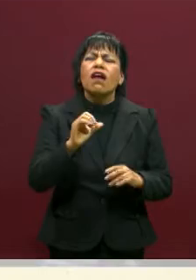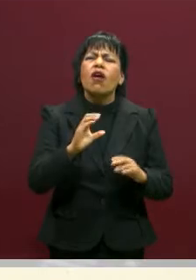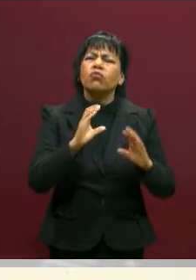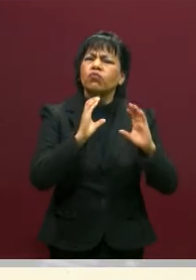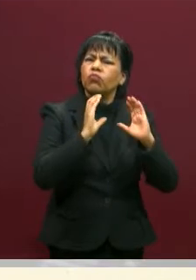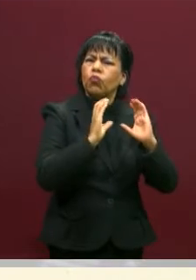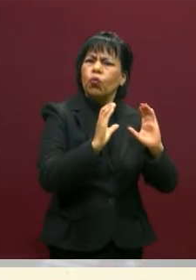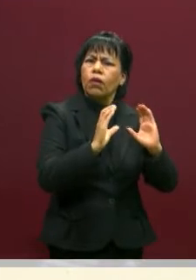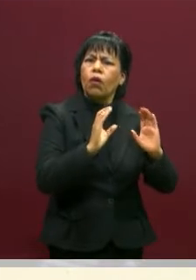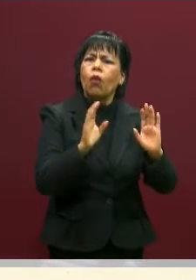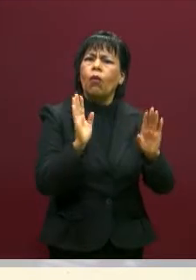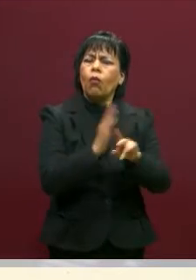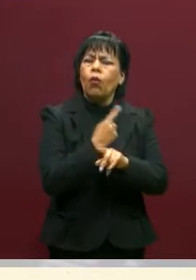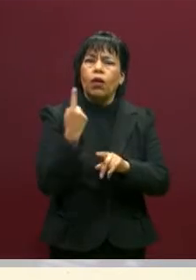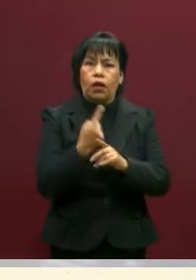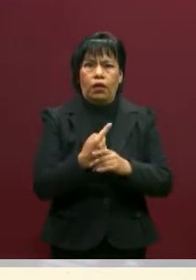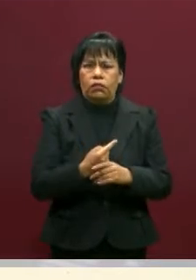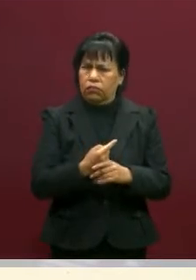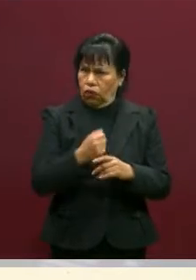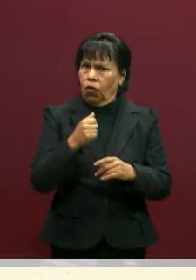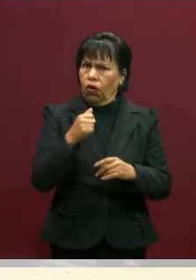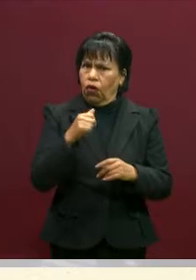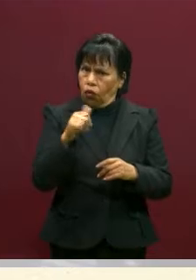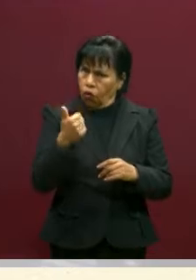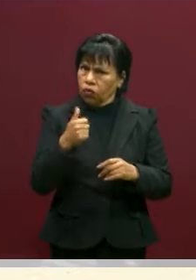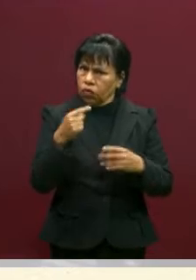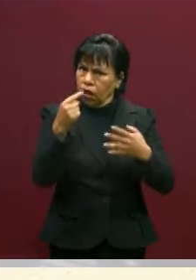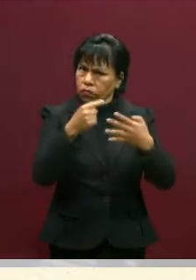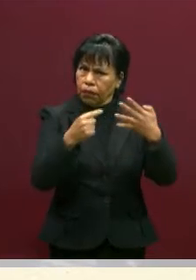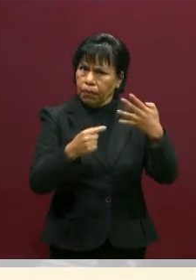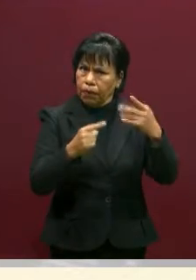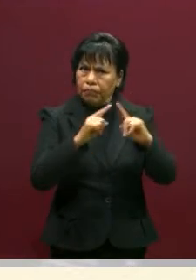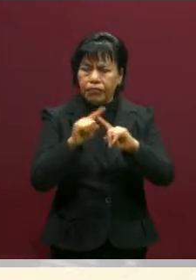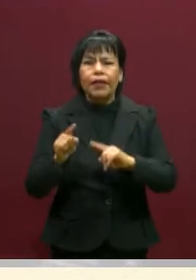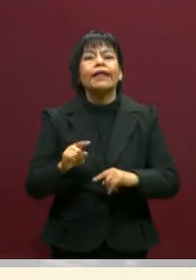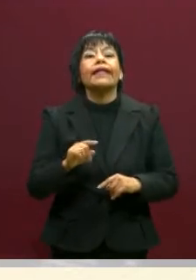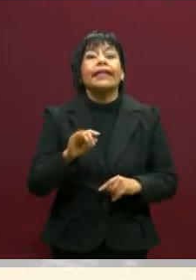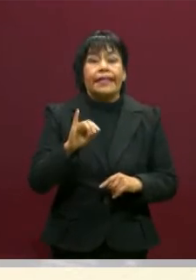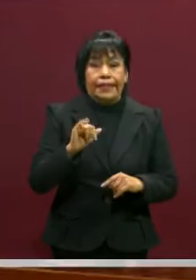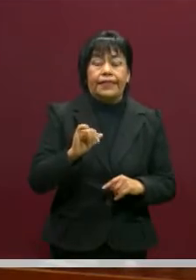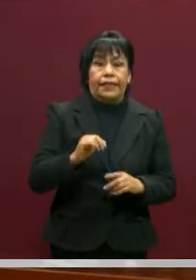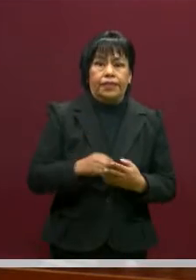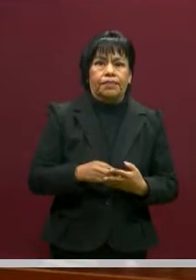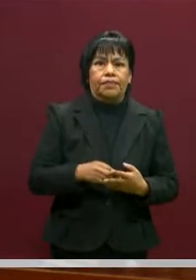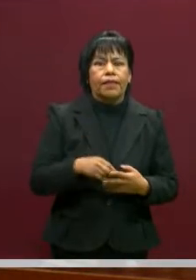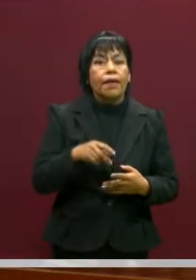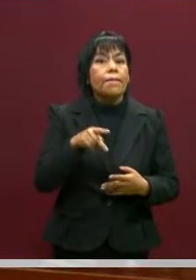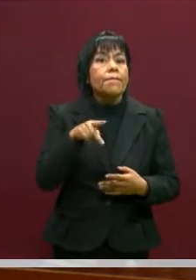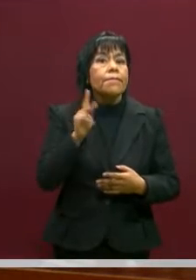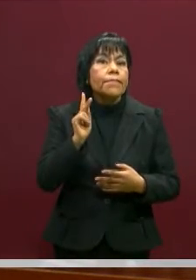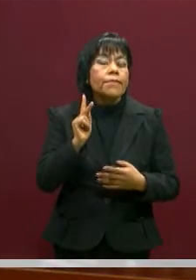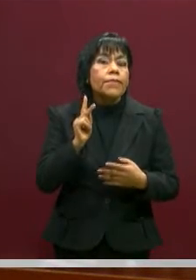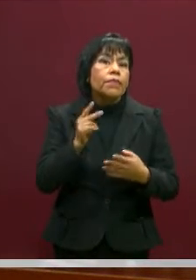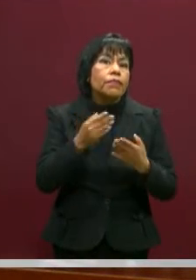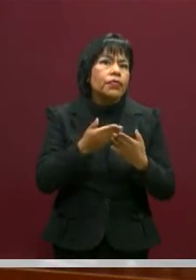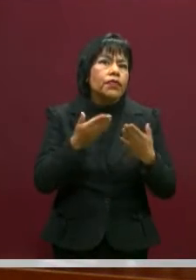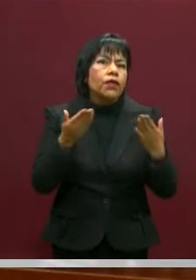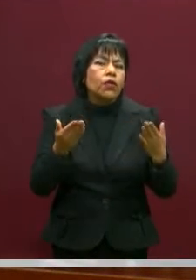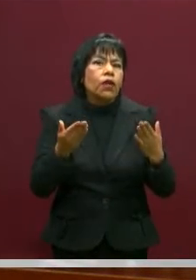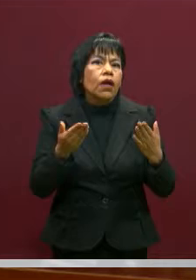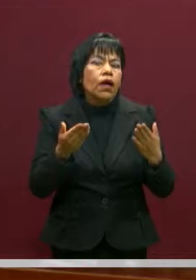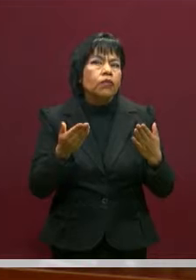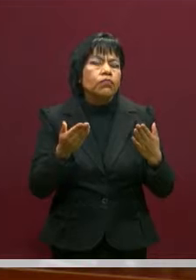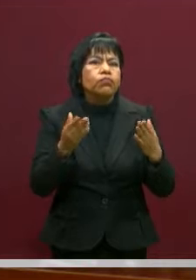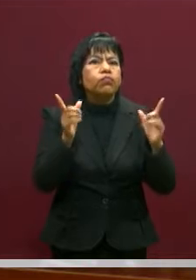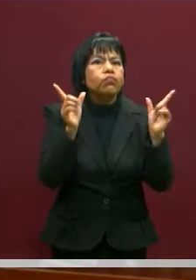ética del cuidado? Hay otro tipo de ética, pláticanos un poquito de eso. Sí, fíjate que sí, pero voy a hacer una breve